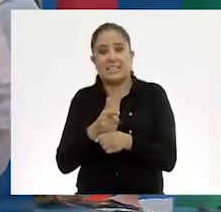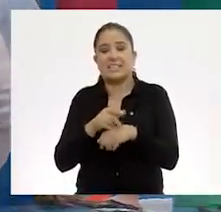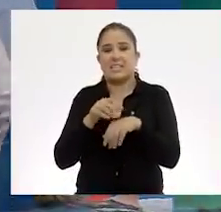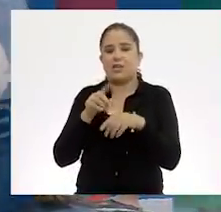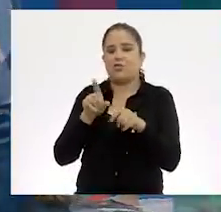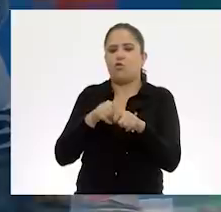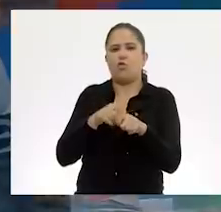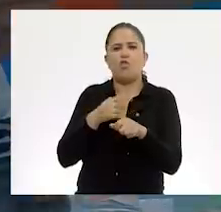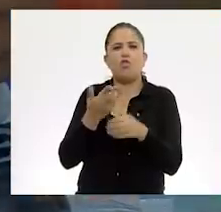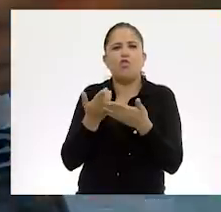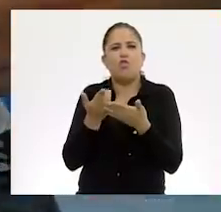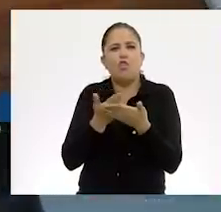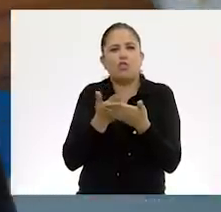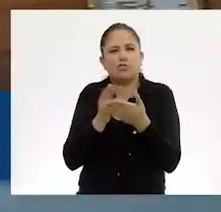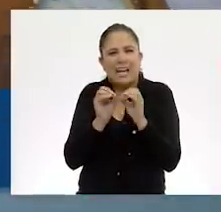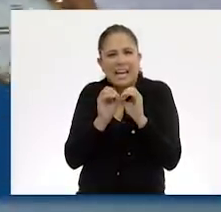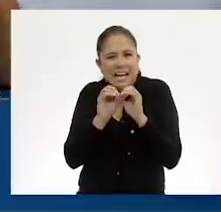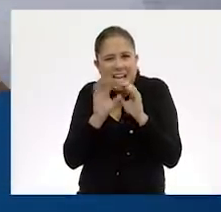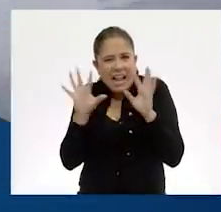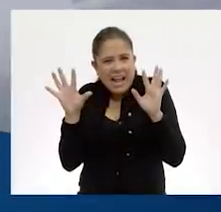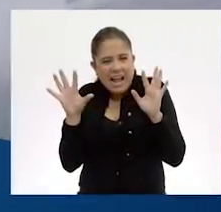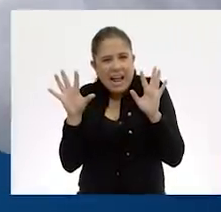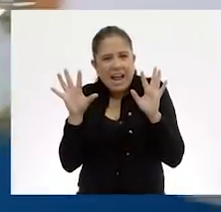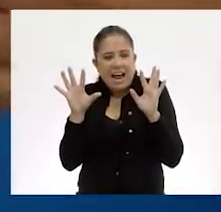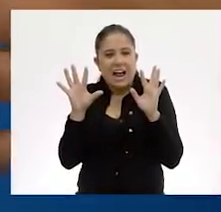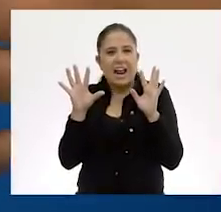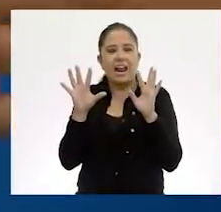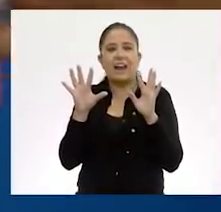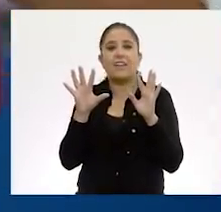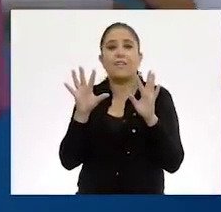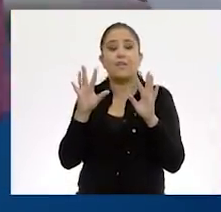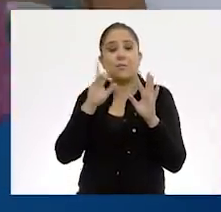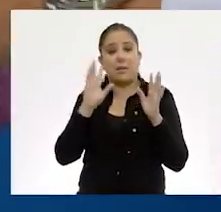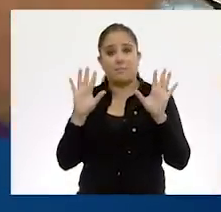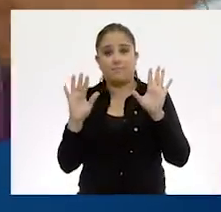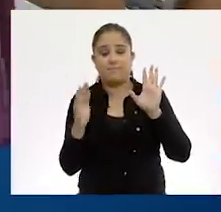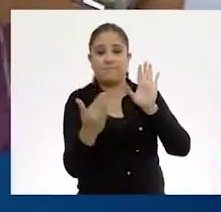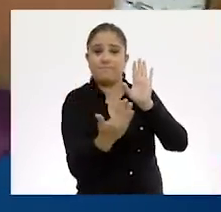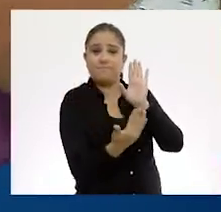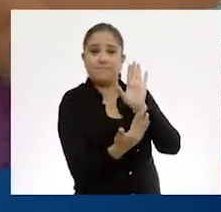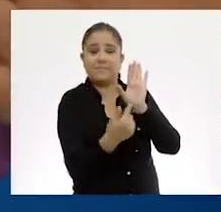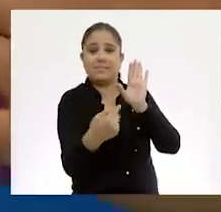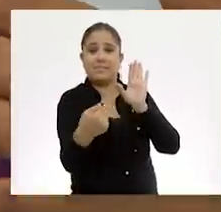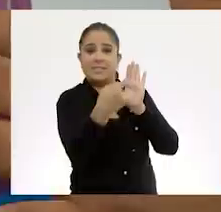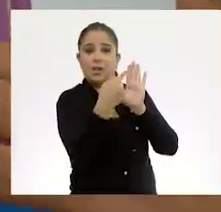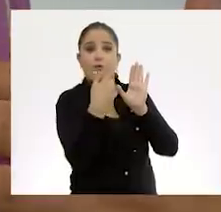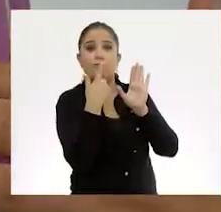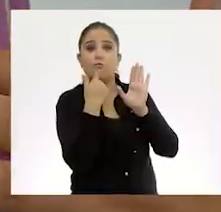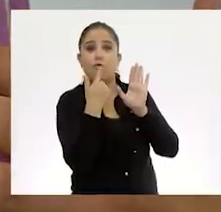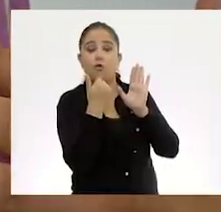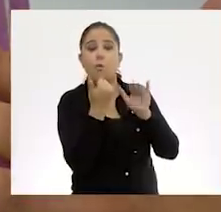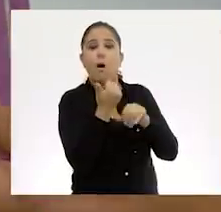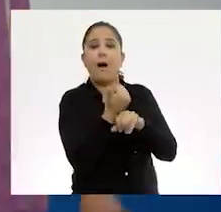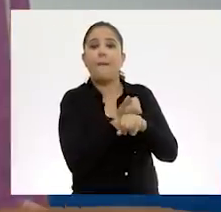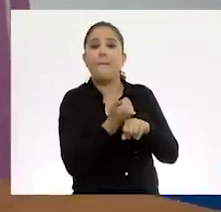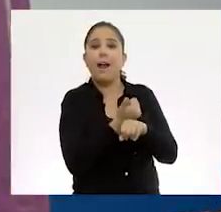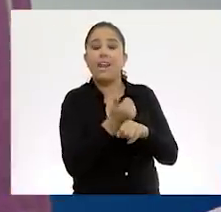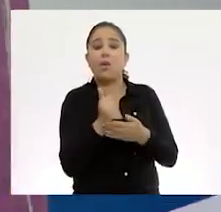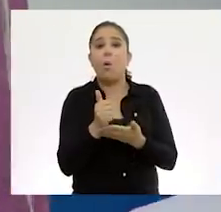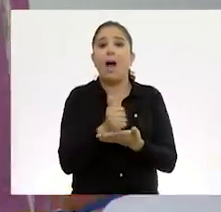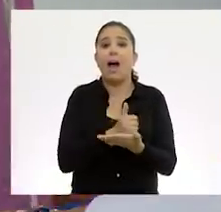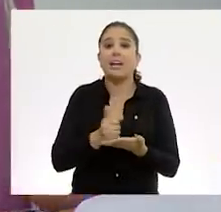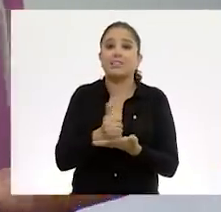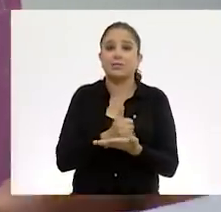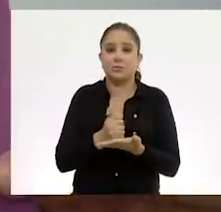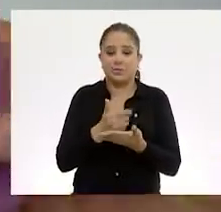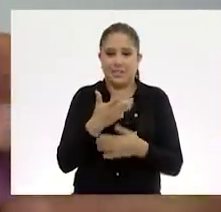carne, pues, si lo doy de lado, pues, tenemos el rojo, amarillo y azul.